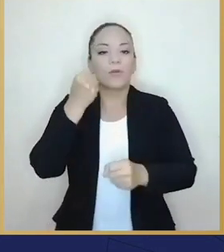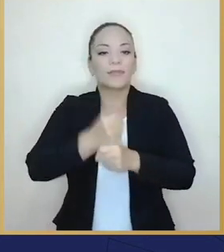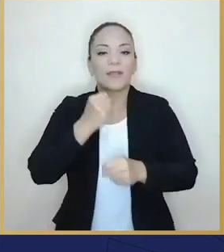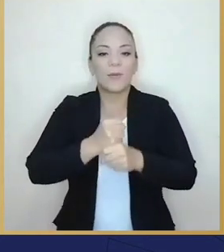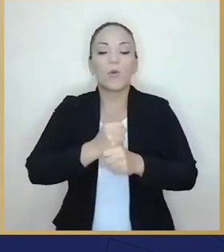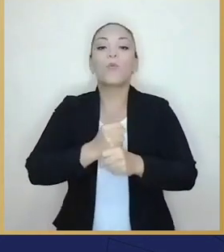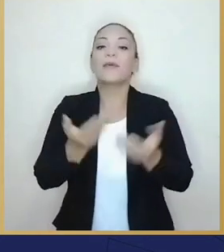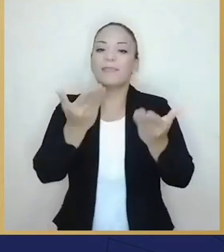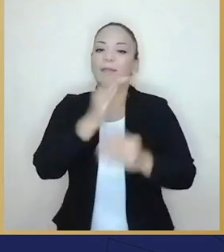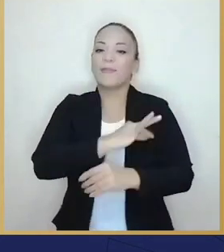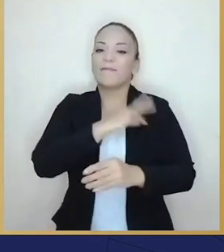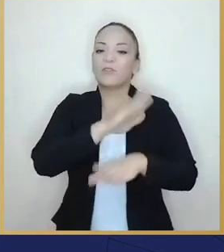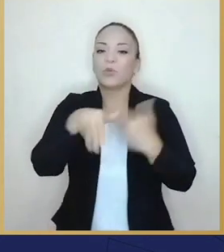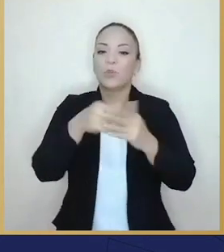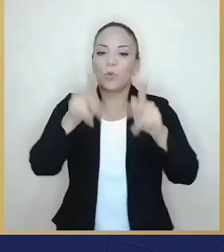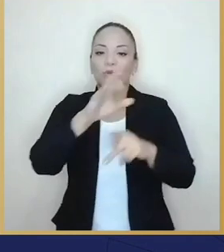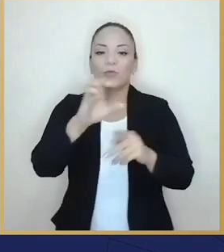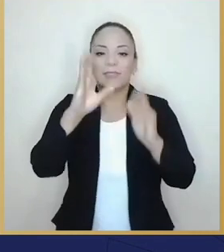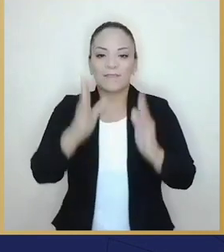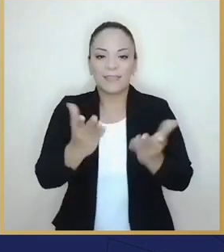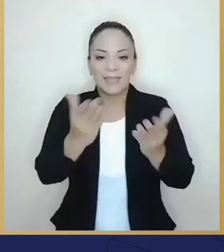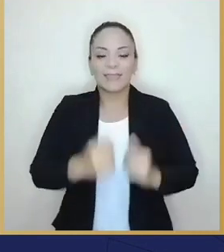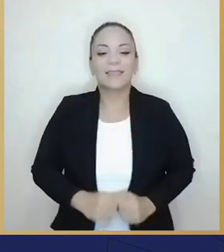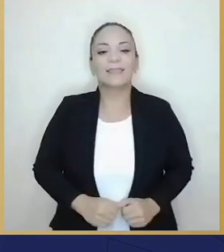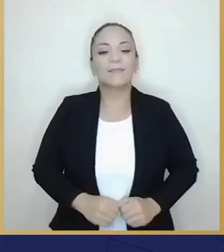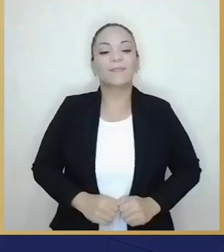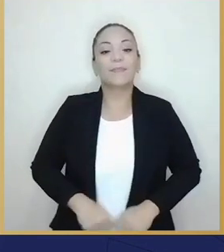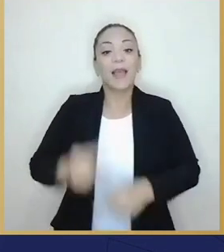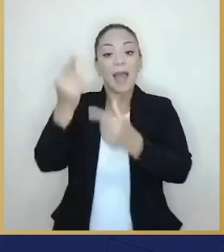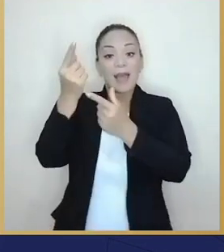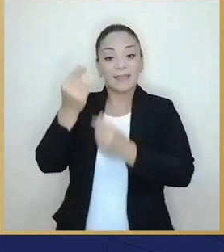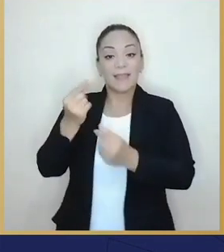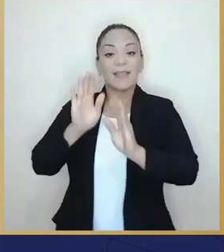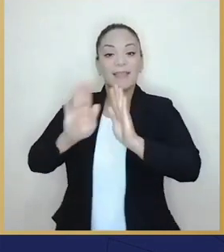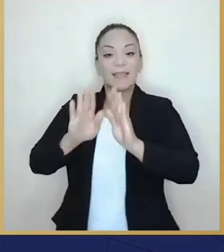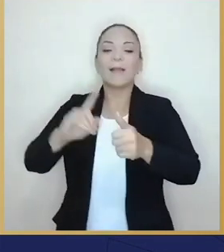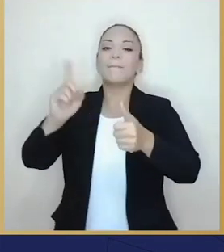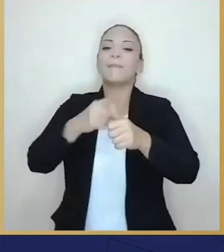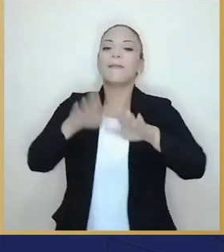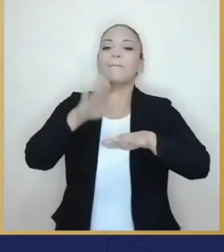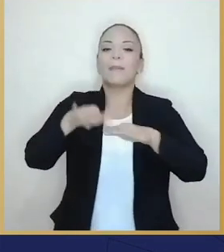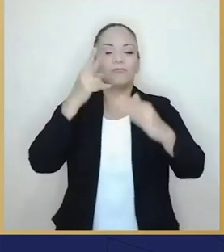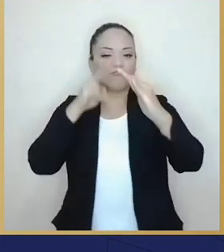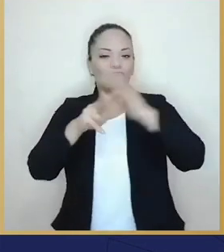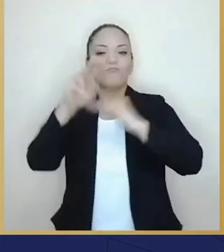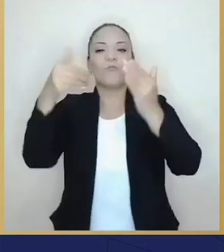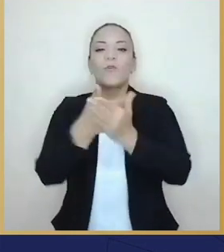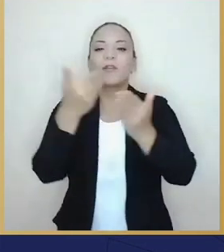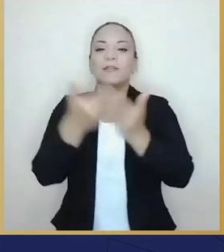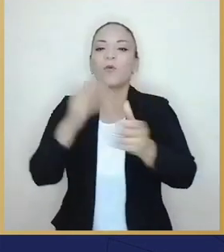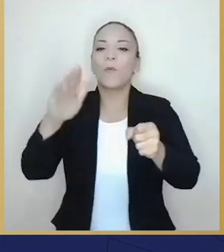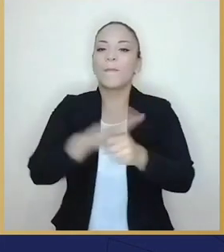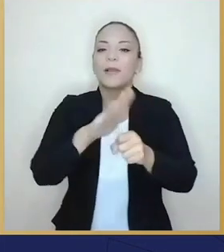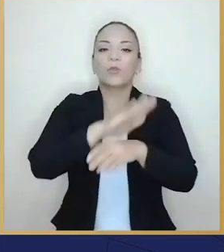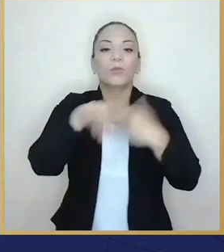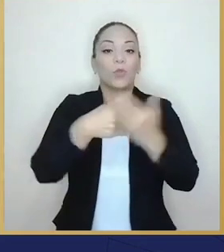trabajo para beneficio de todos los costarricenses. Hacienda Digital es el primer paso a una visión de modernización integral del Ministerio de